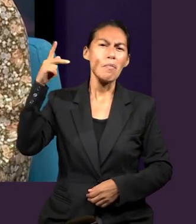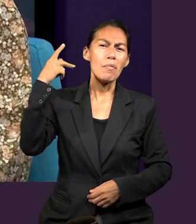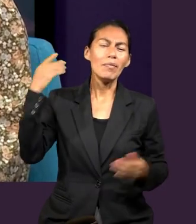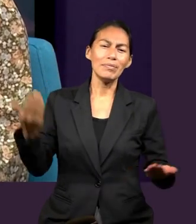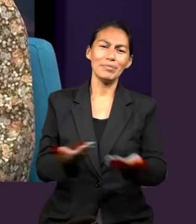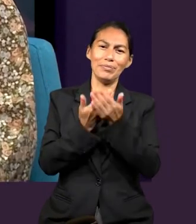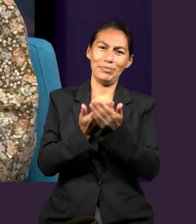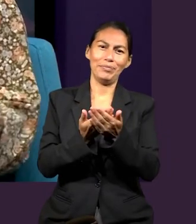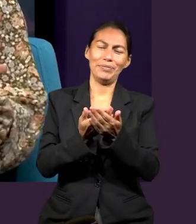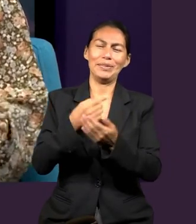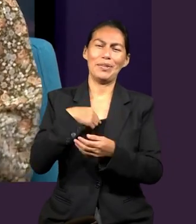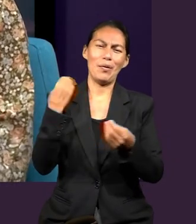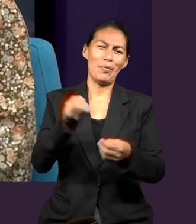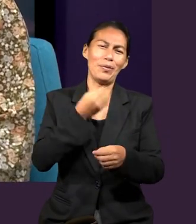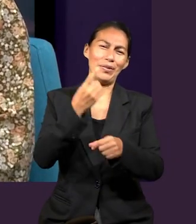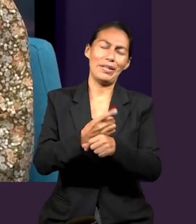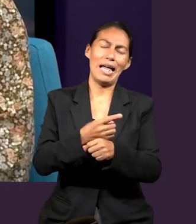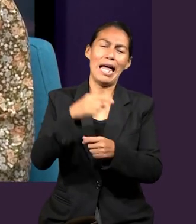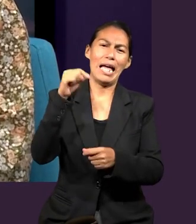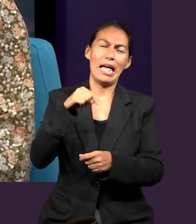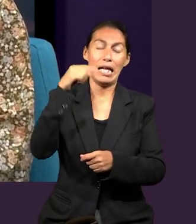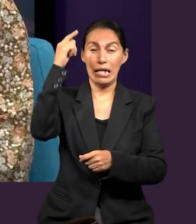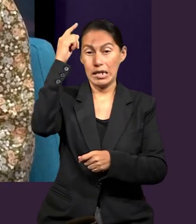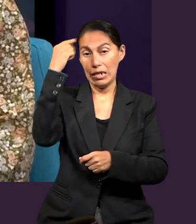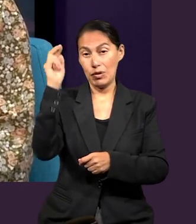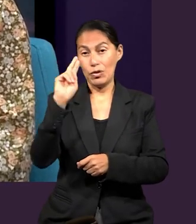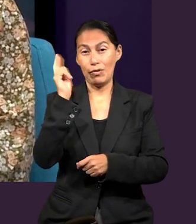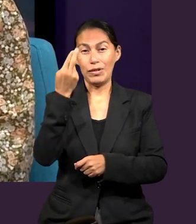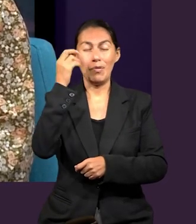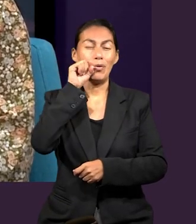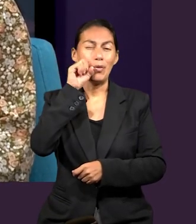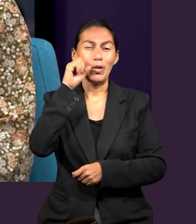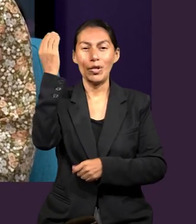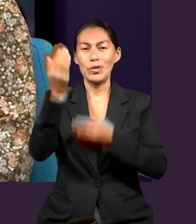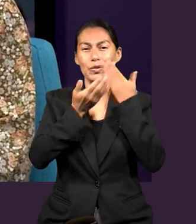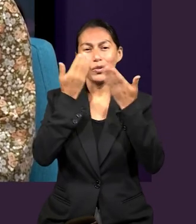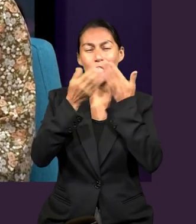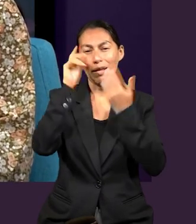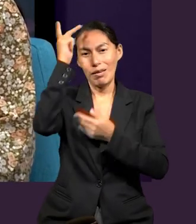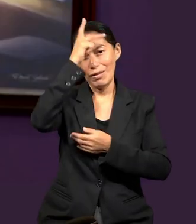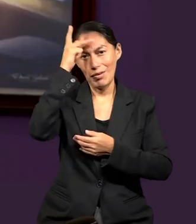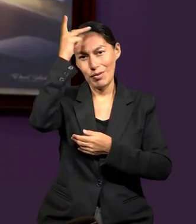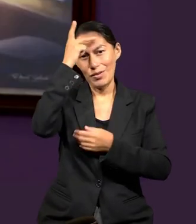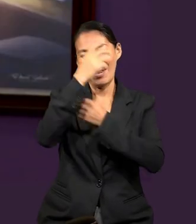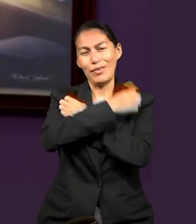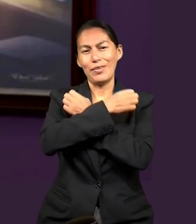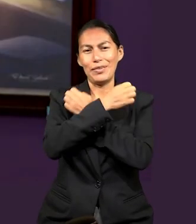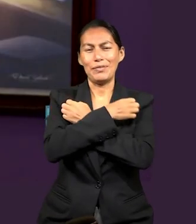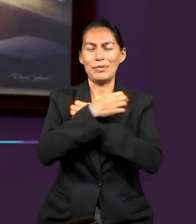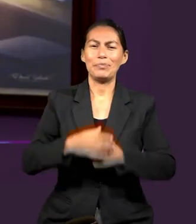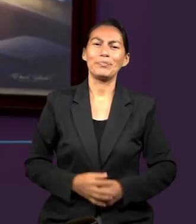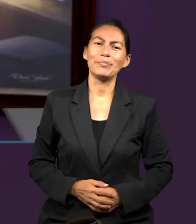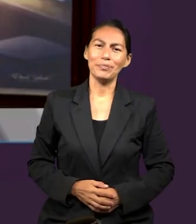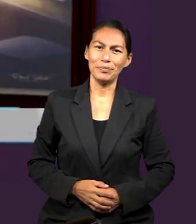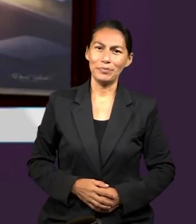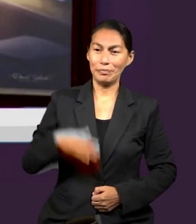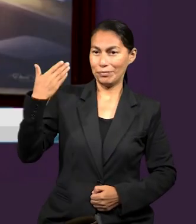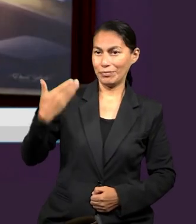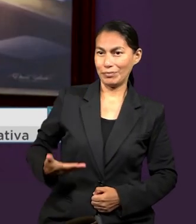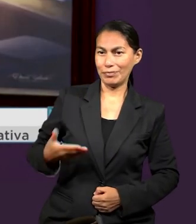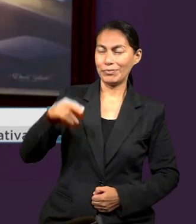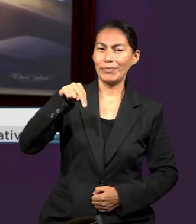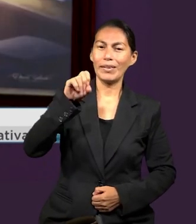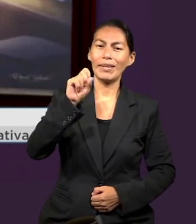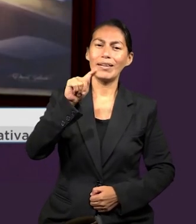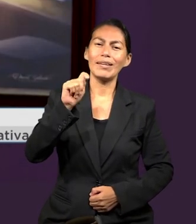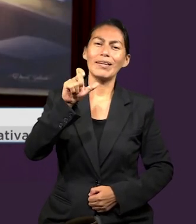y tuve el privilegio de estudiar la licenciatura en Psicología Educativa en la Universidad de Montemorelos. Mi nombre es Natalia López, soy